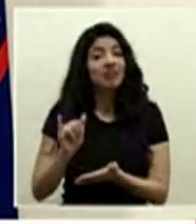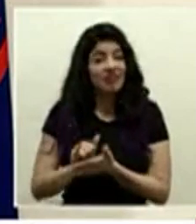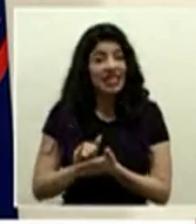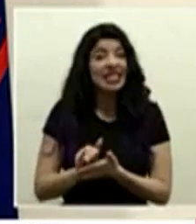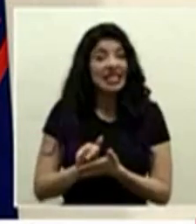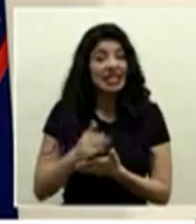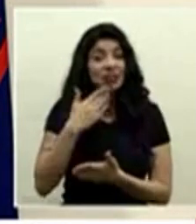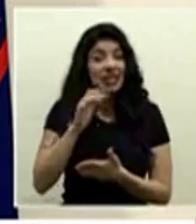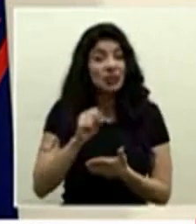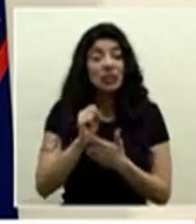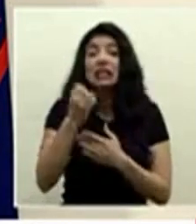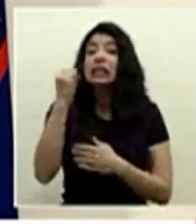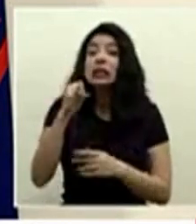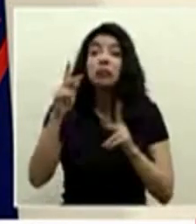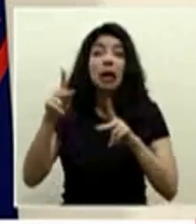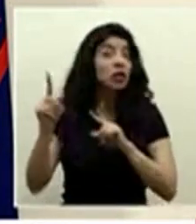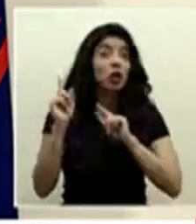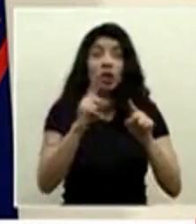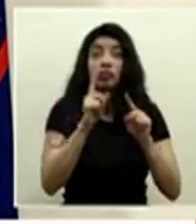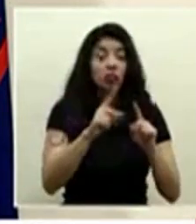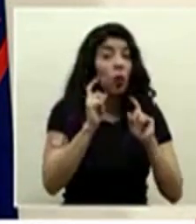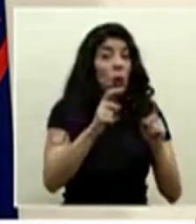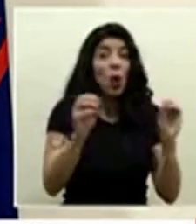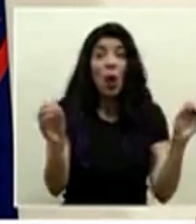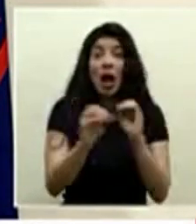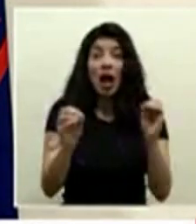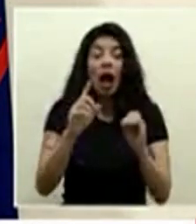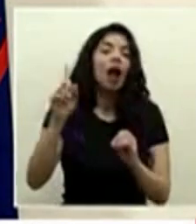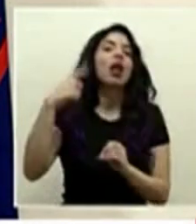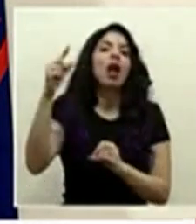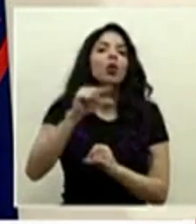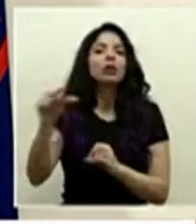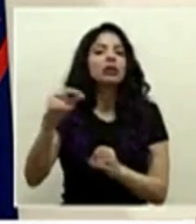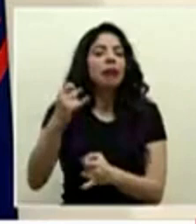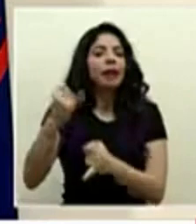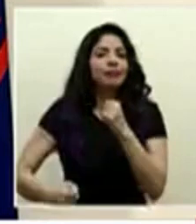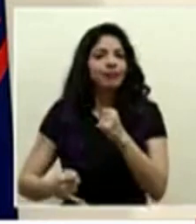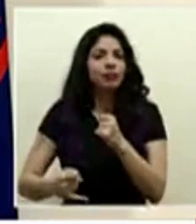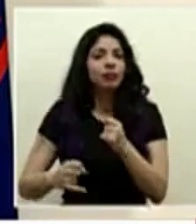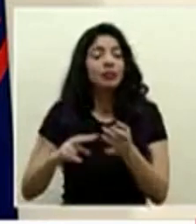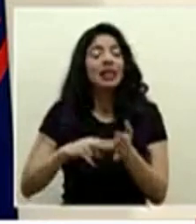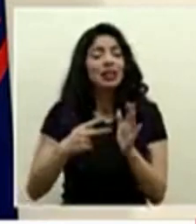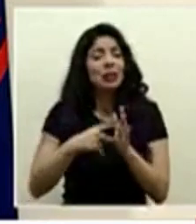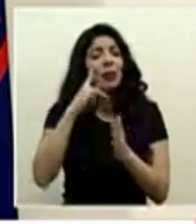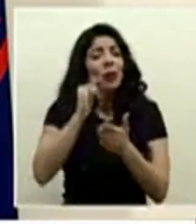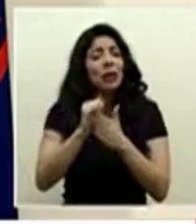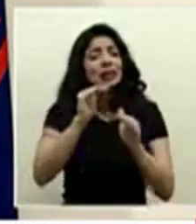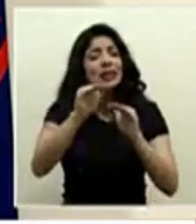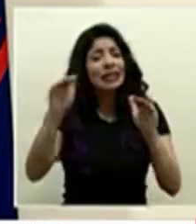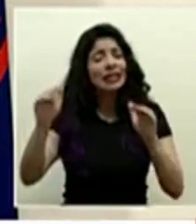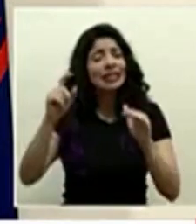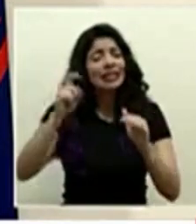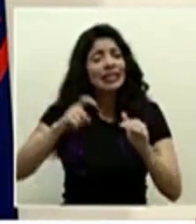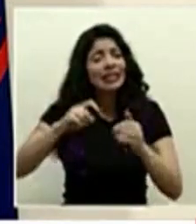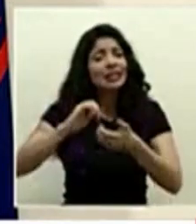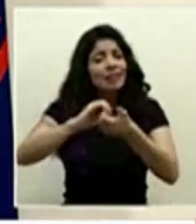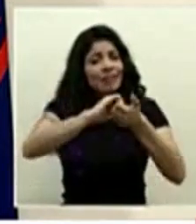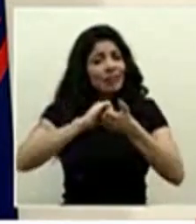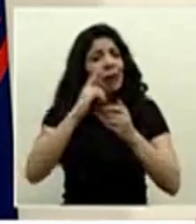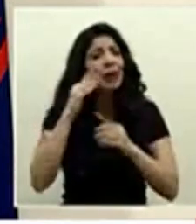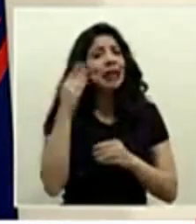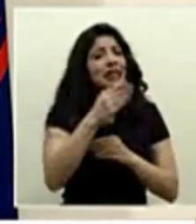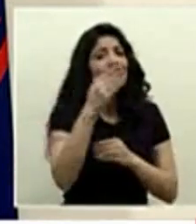situación y por eso este es un llamado a la solidaridad a salir a donar sangre de nuevo